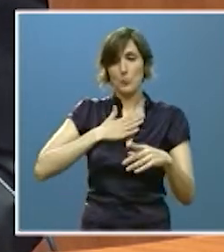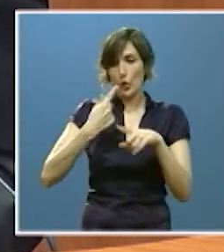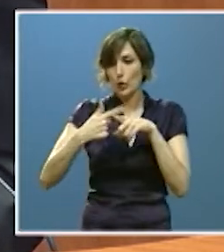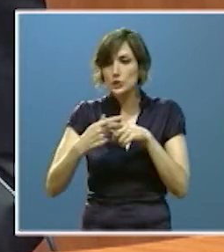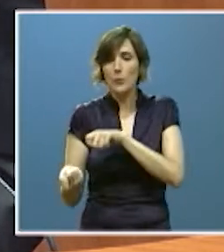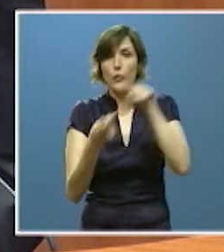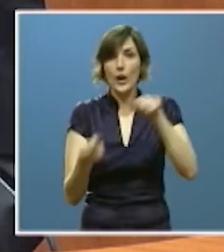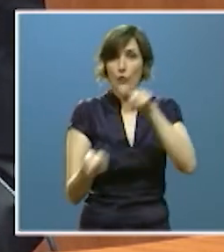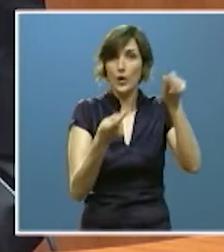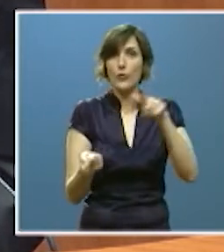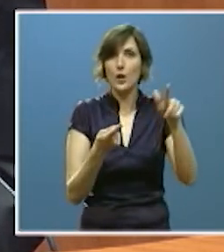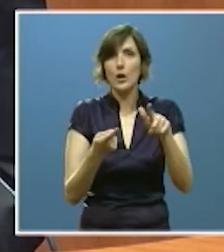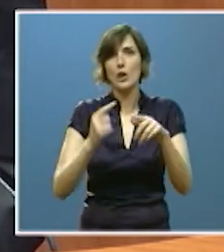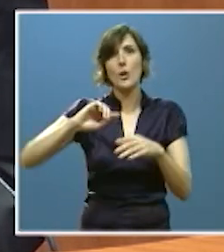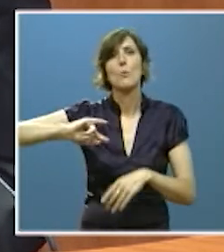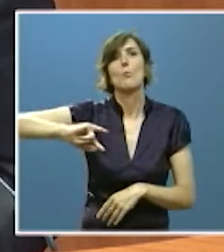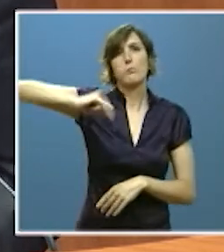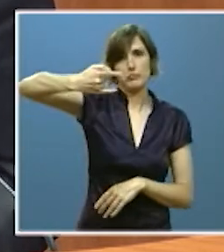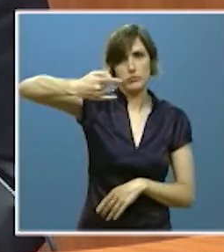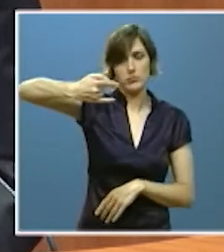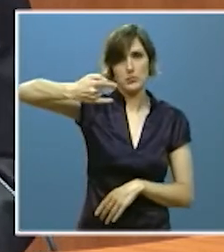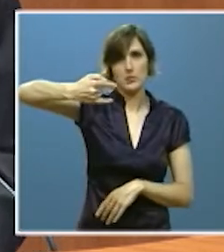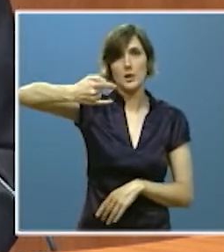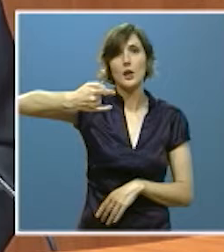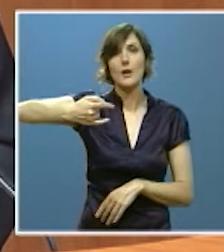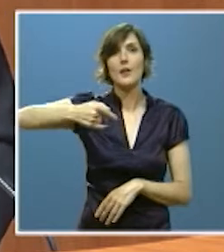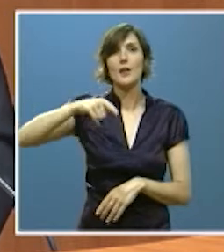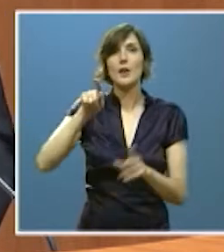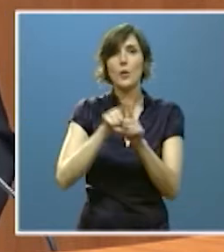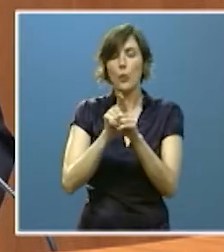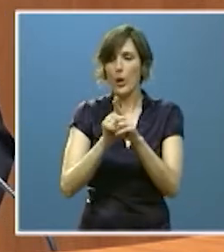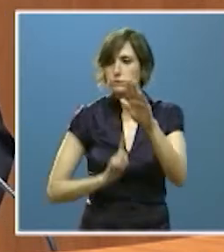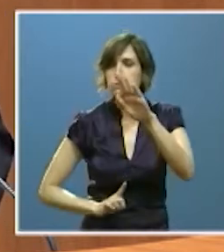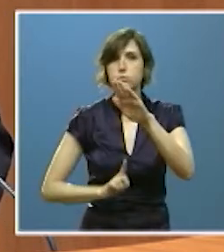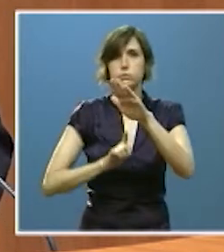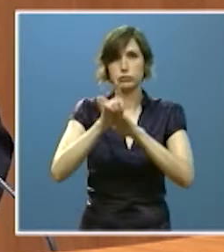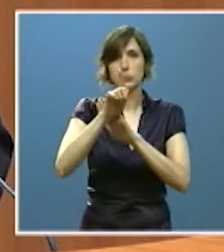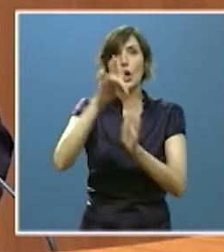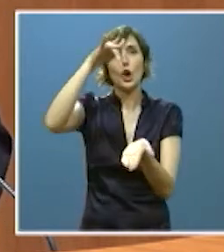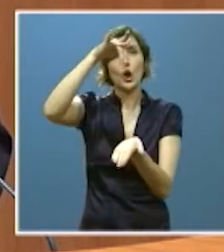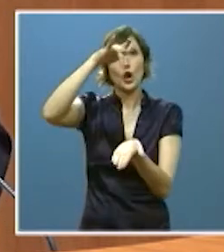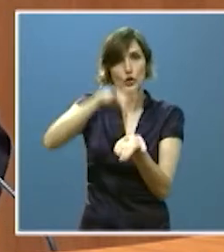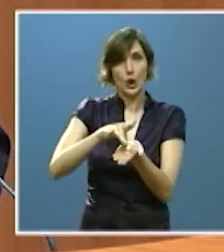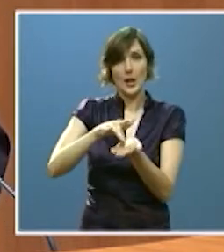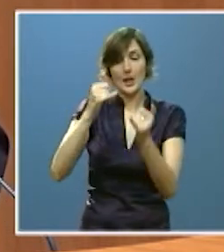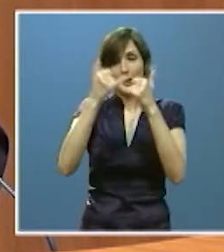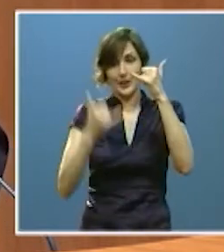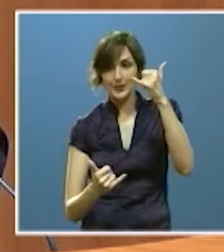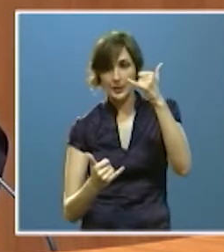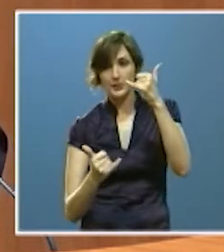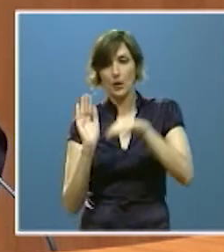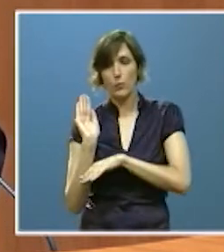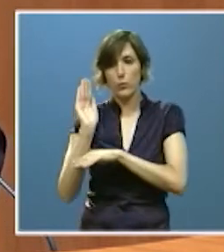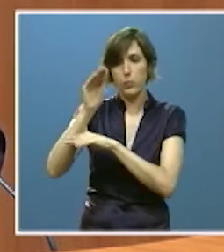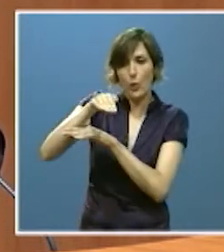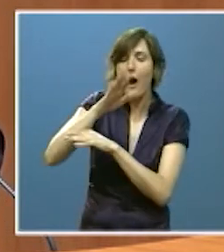por dos, se han duplicado. Una inflexión ascendente que se produjo con la crisis y que